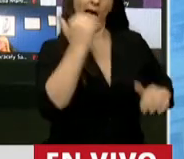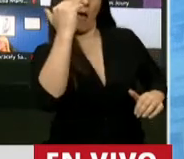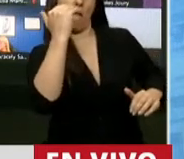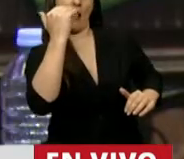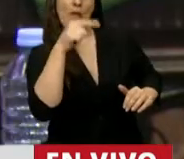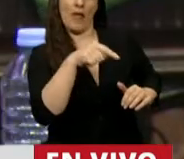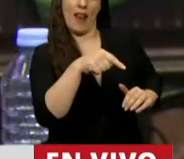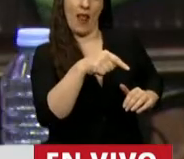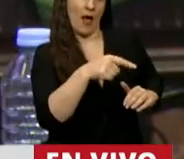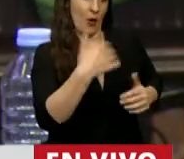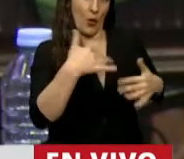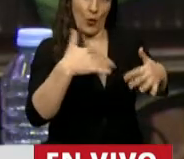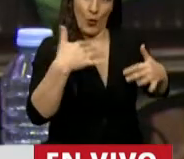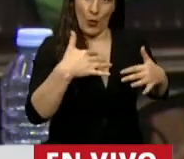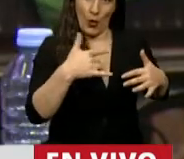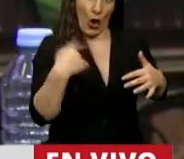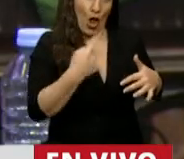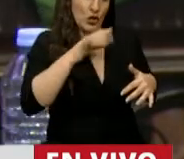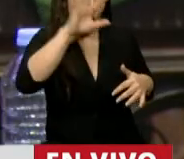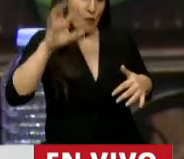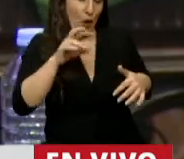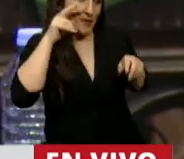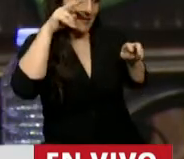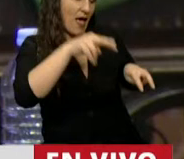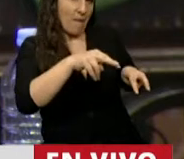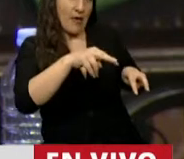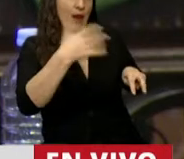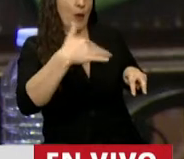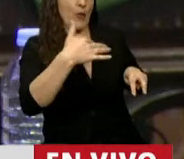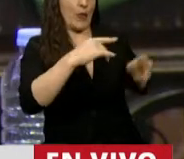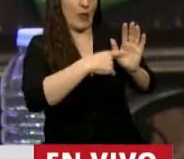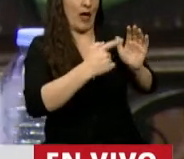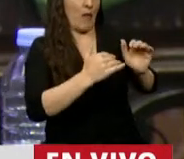es muy grande, visto desde nuestra visión del interior de la Argentina.